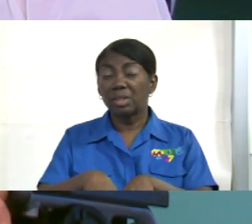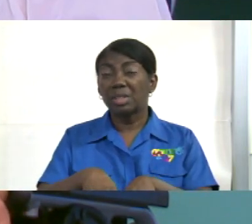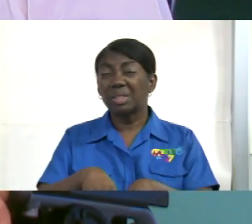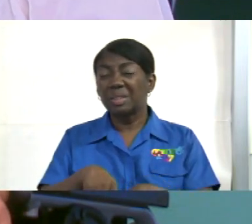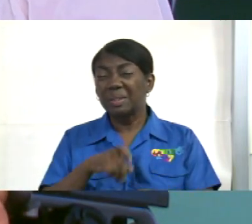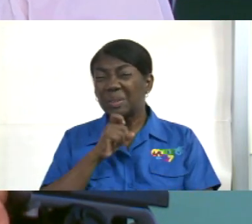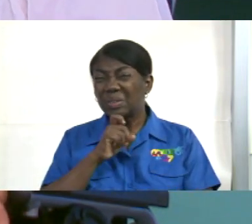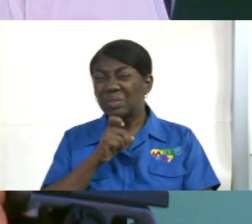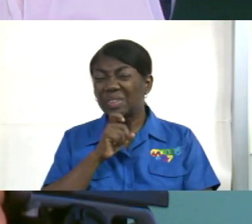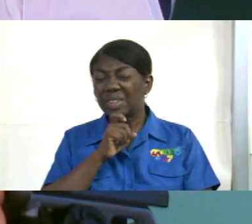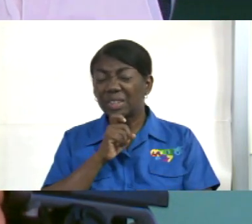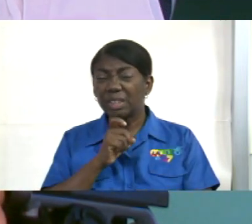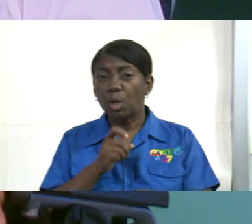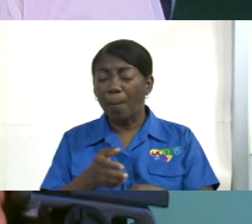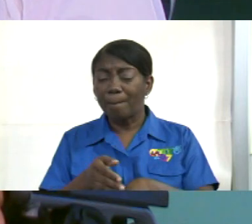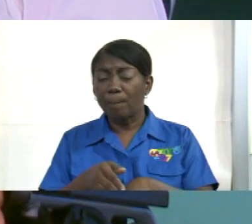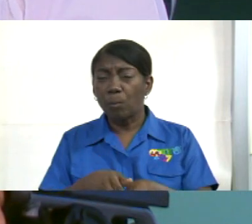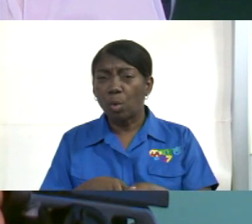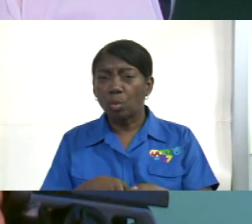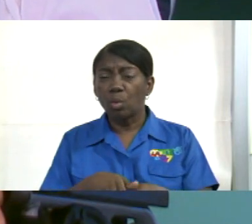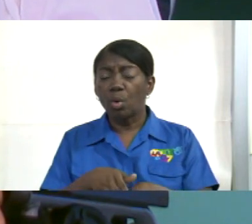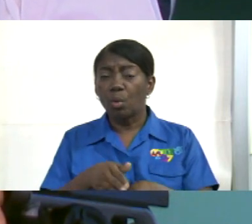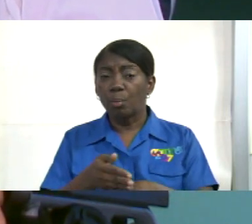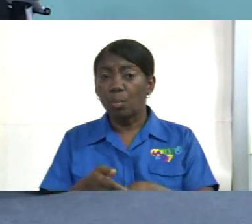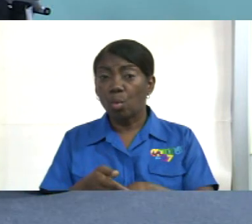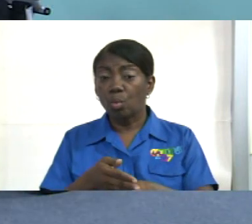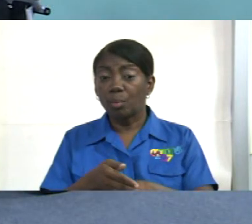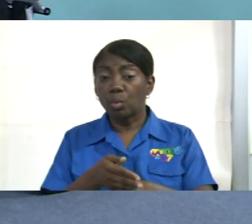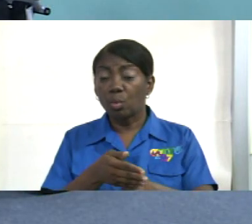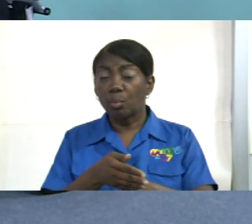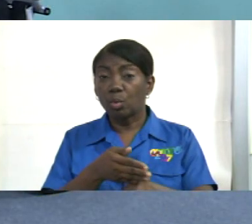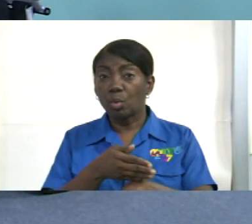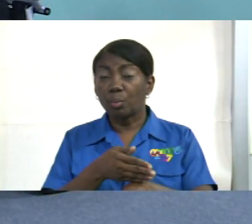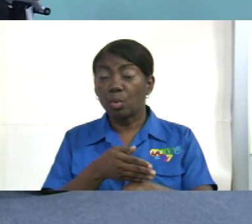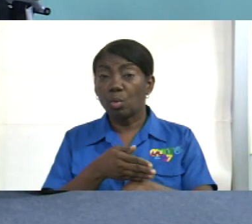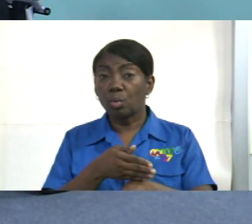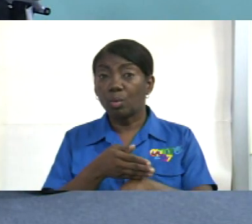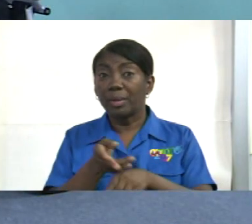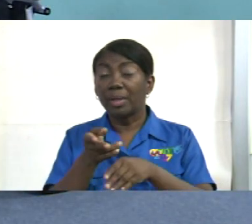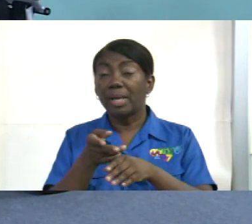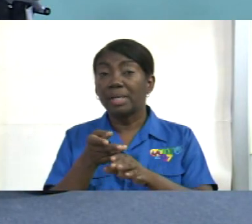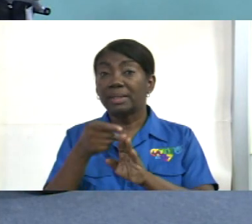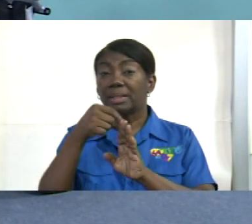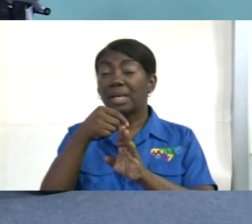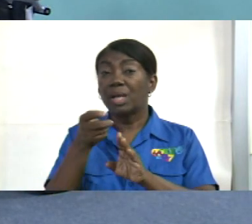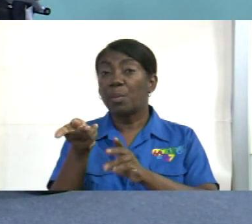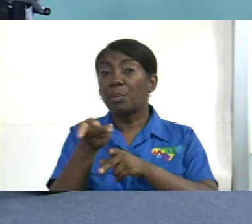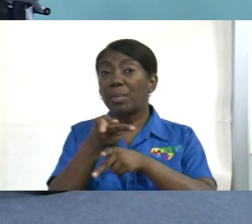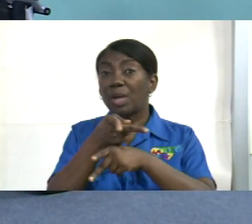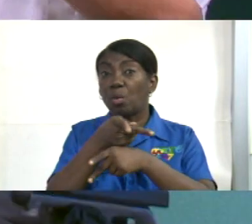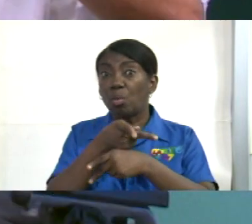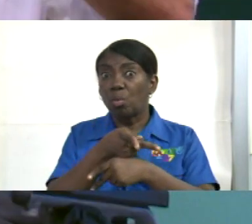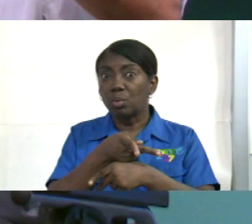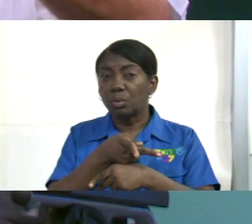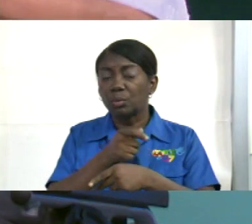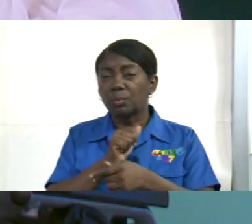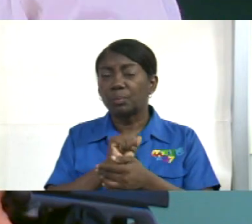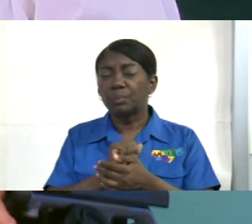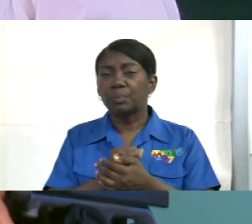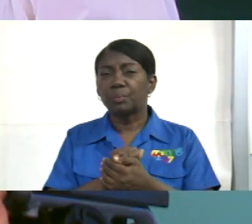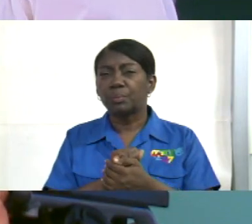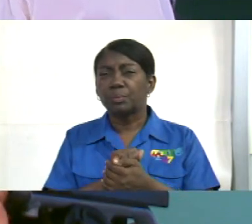Poco a poco va avanzando. Eso no. A la mano está